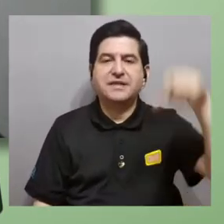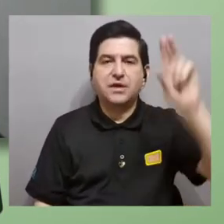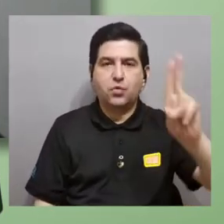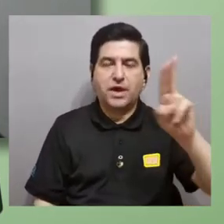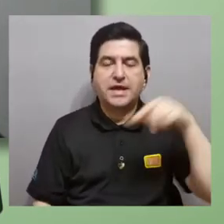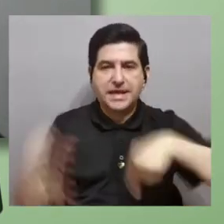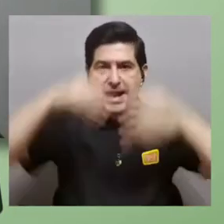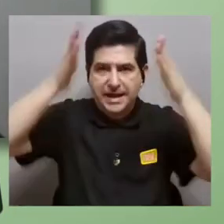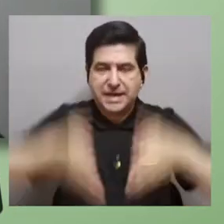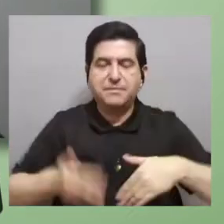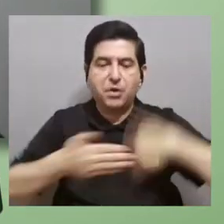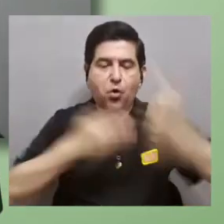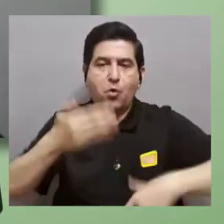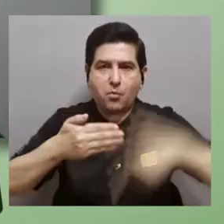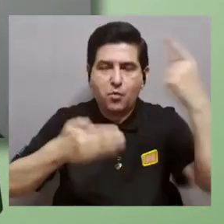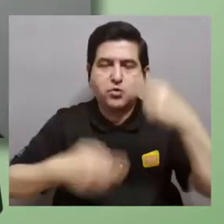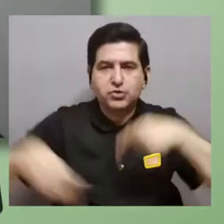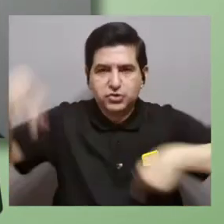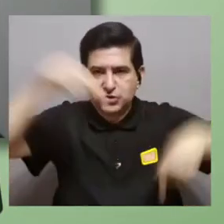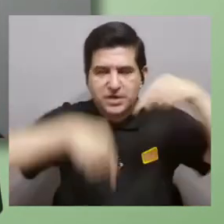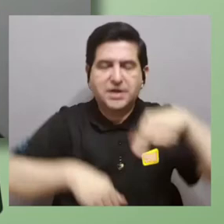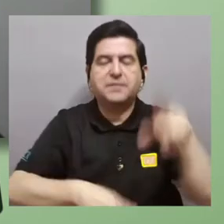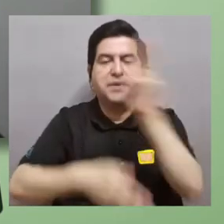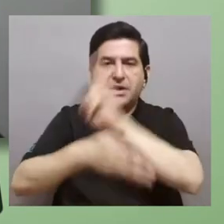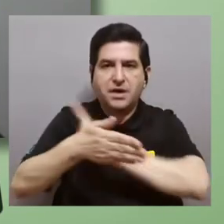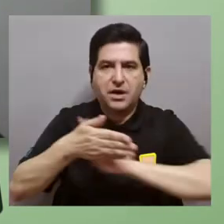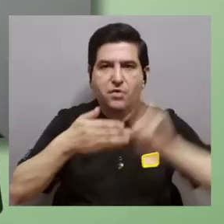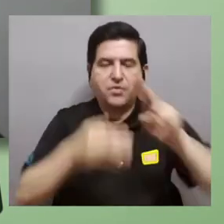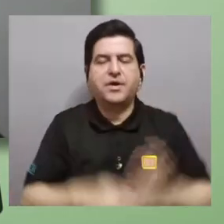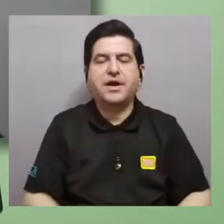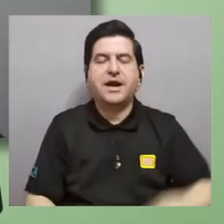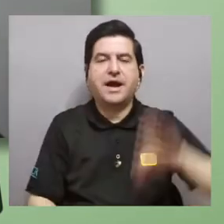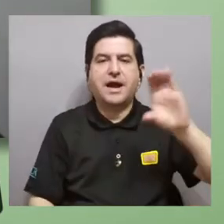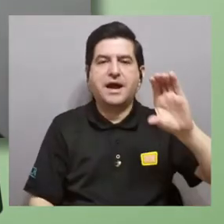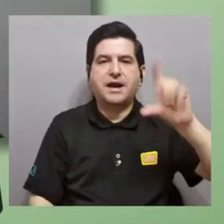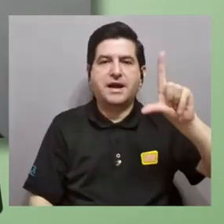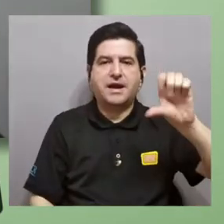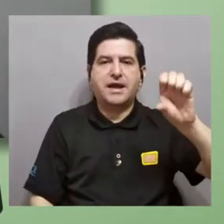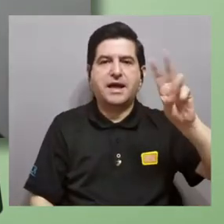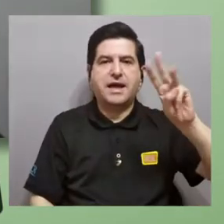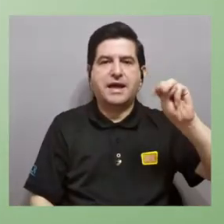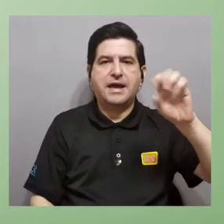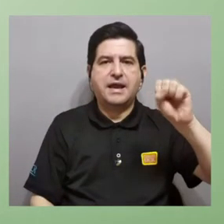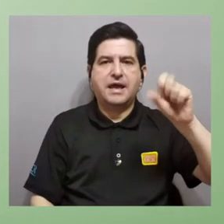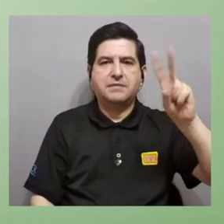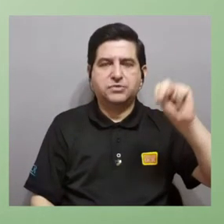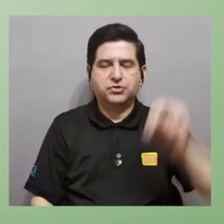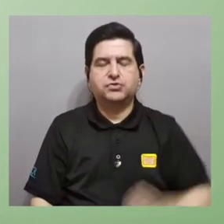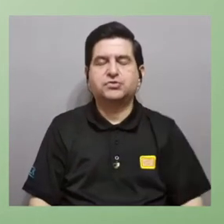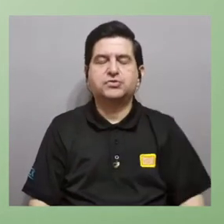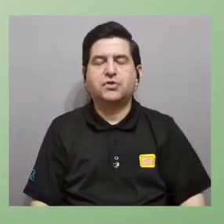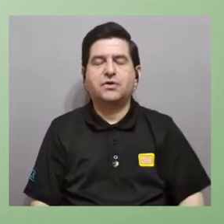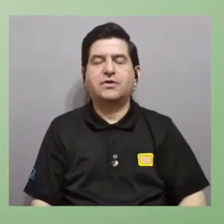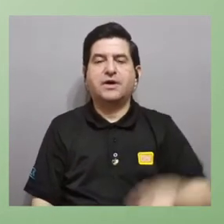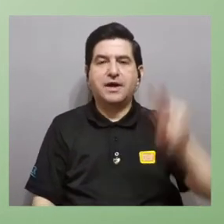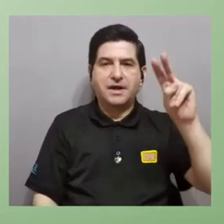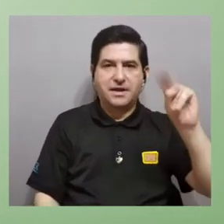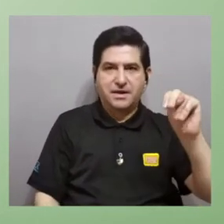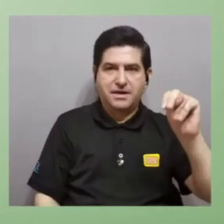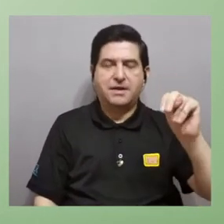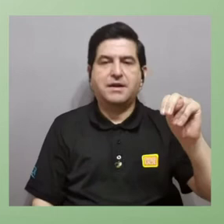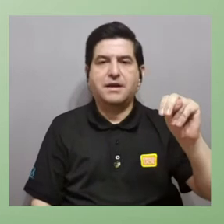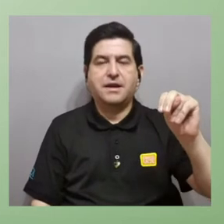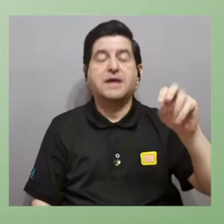Santi Ureña. Él es químico, tiene un posgrado en química de la Universidad de Clemson de Carolina del Sur en los Estados